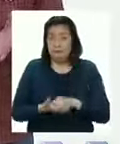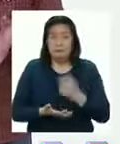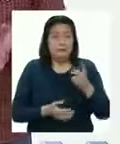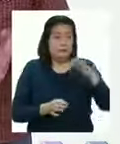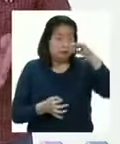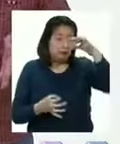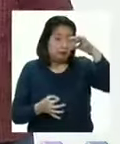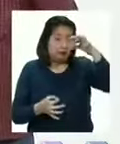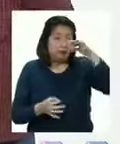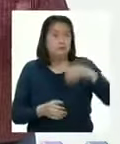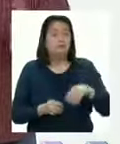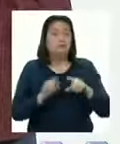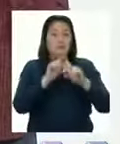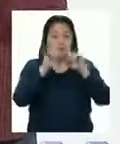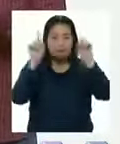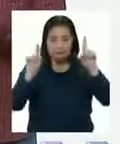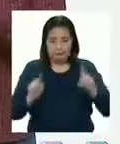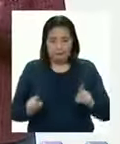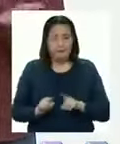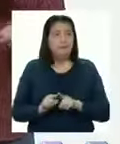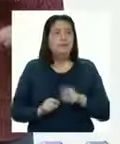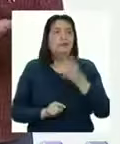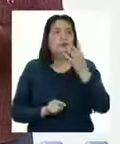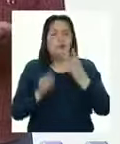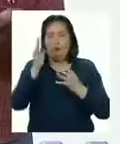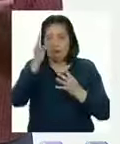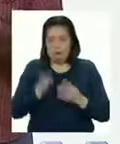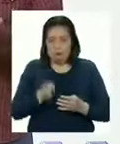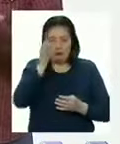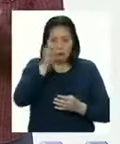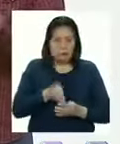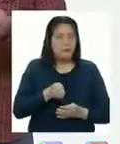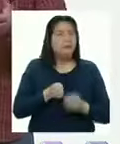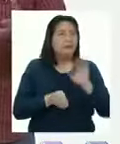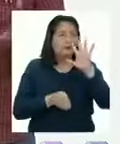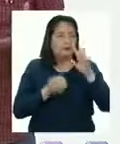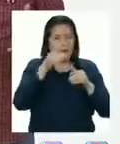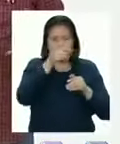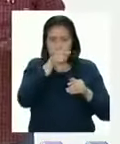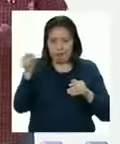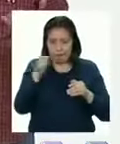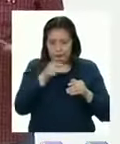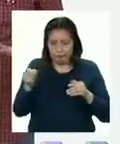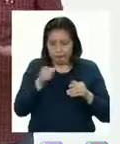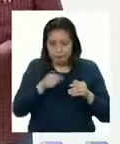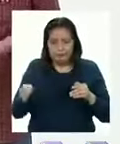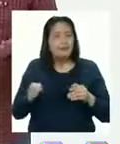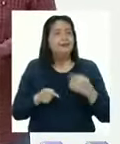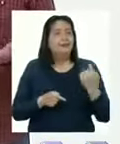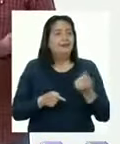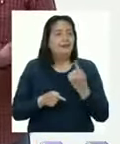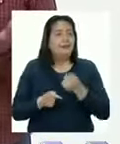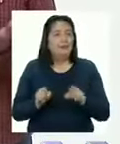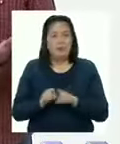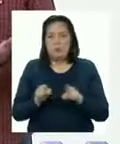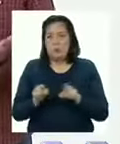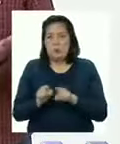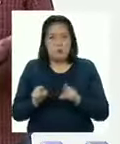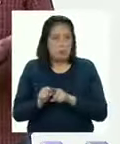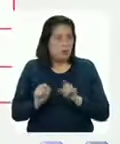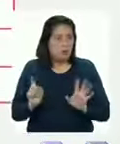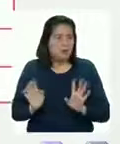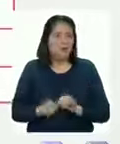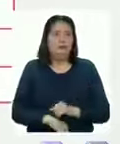que tomar una hoja Y dividirla en cuatro columnas Y cinco filas Luego, en cada casillero repiten la misma